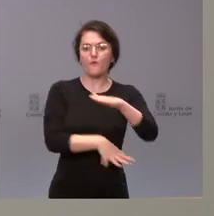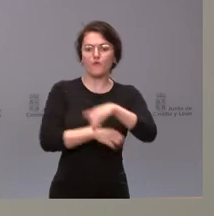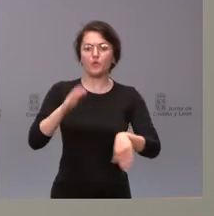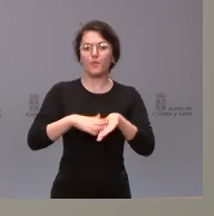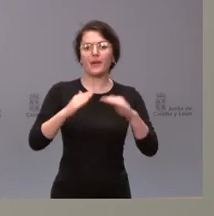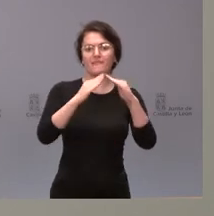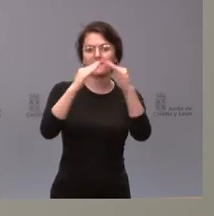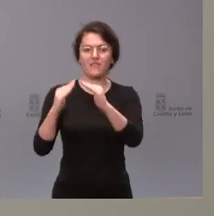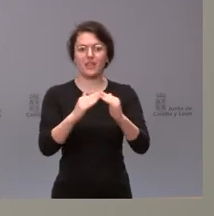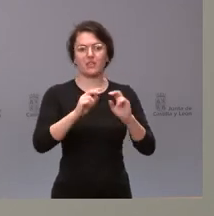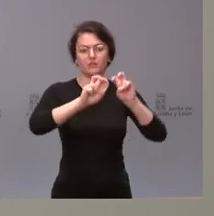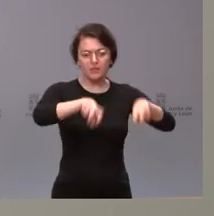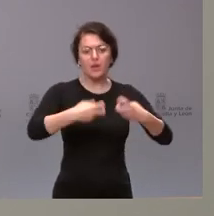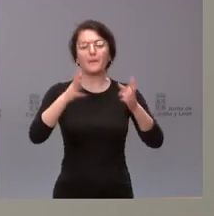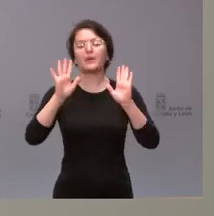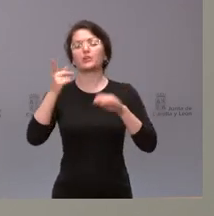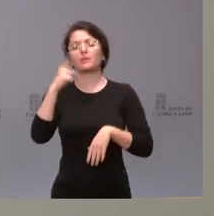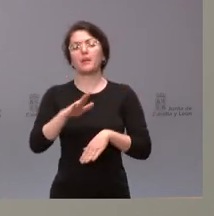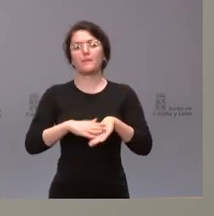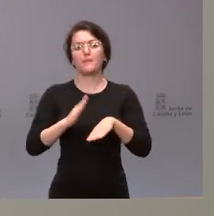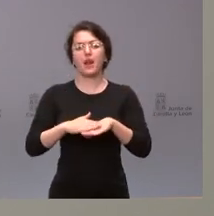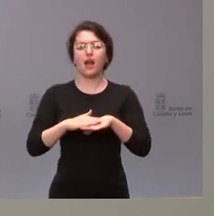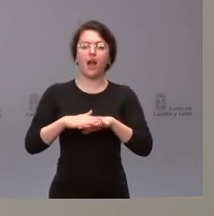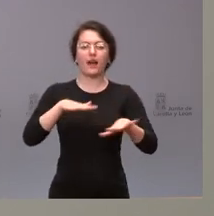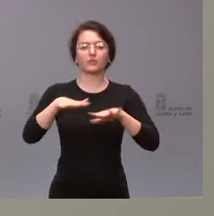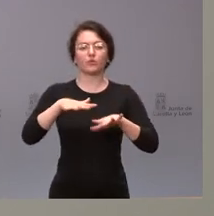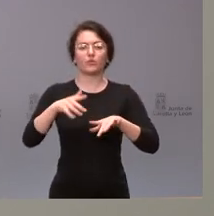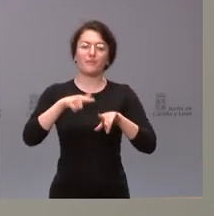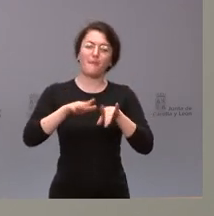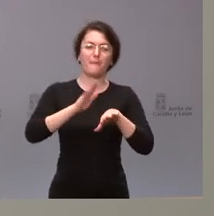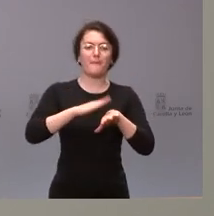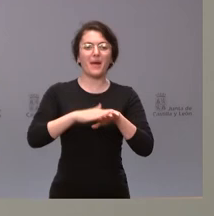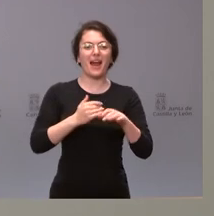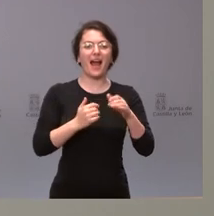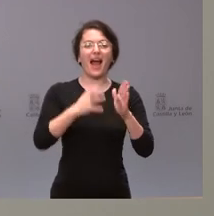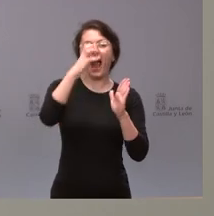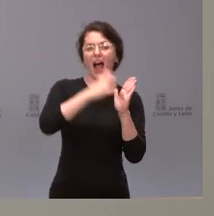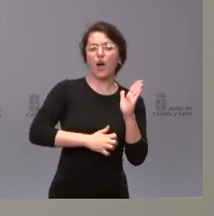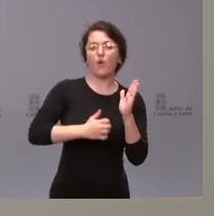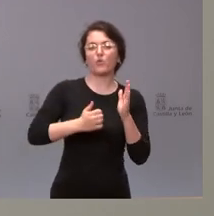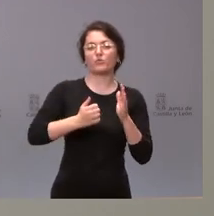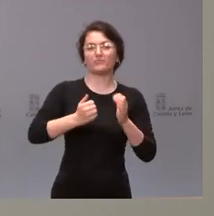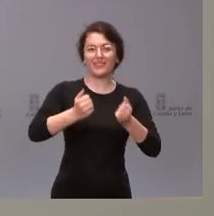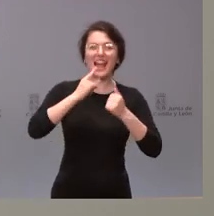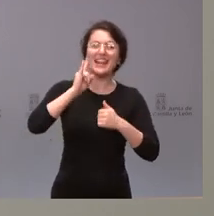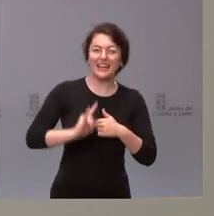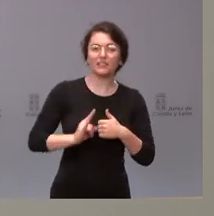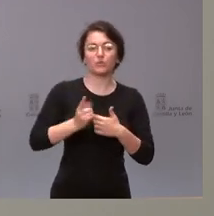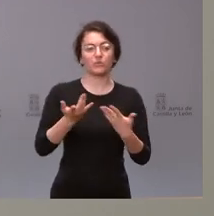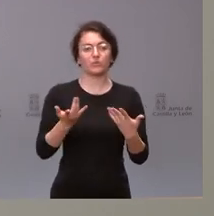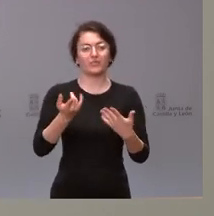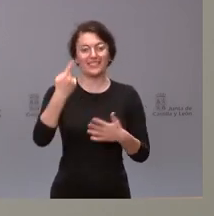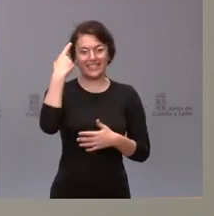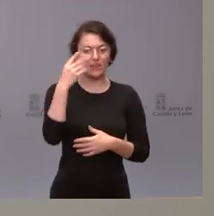actuaciones de ahorro y eficiencia energética en torno a las viviendas. Ambas actuaciones van a ser convocadas y, por tanto,